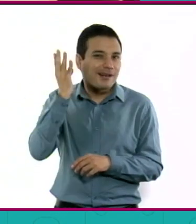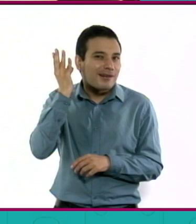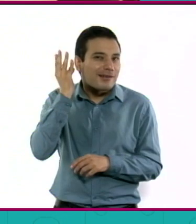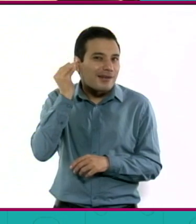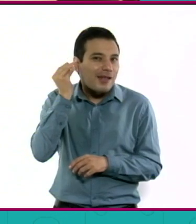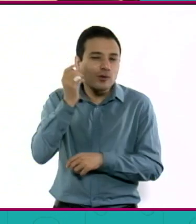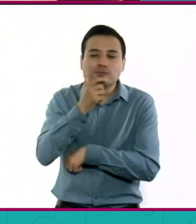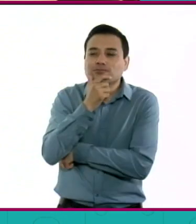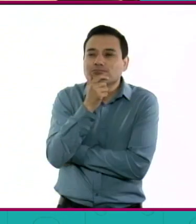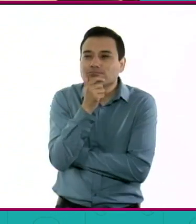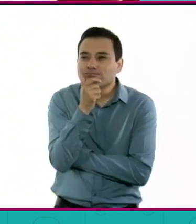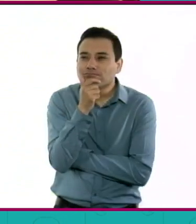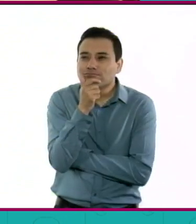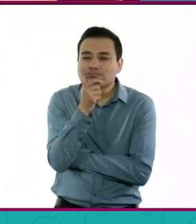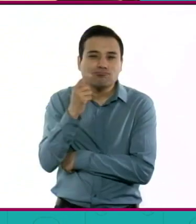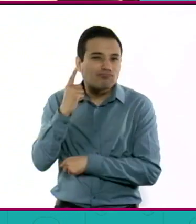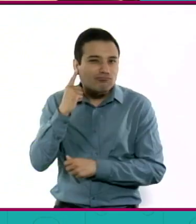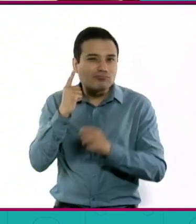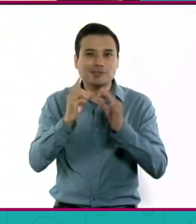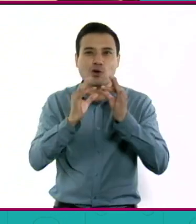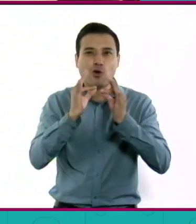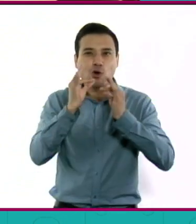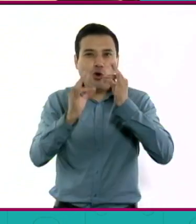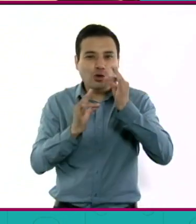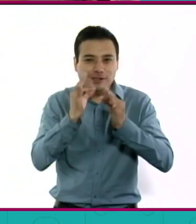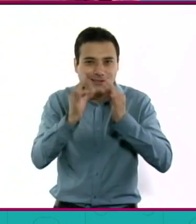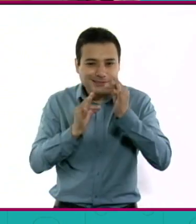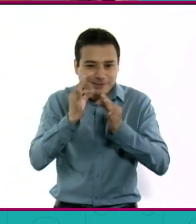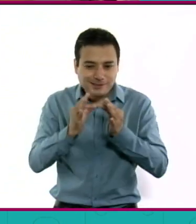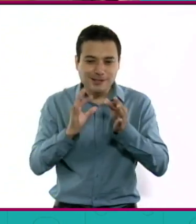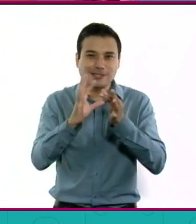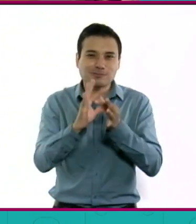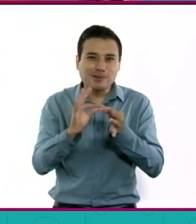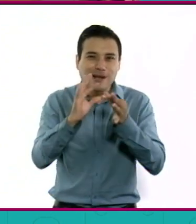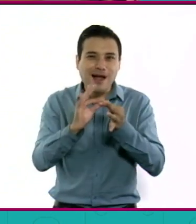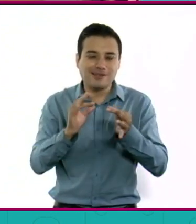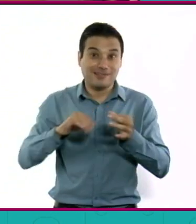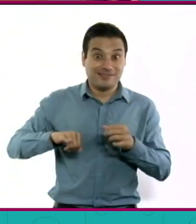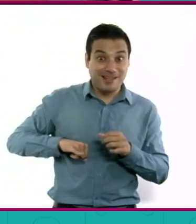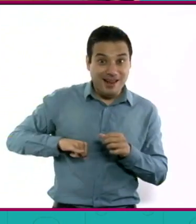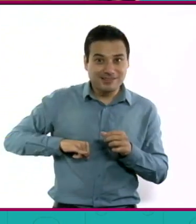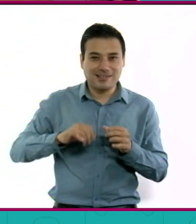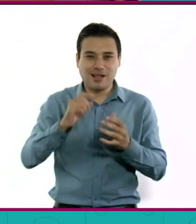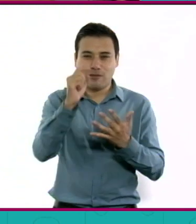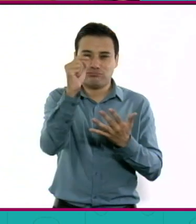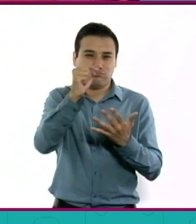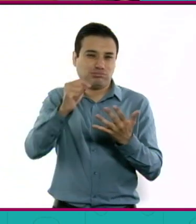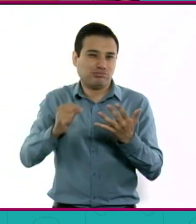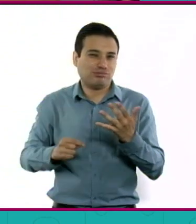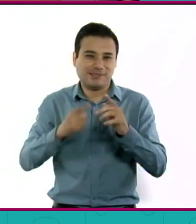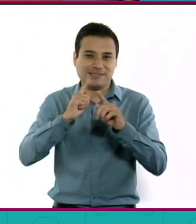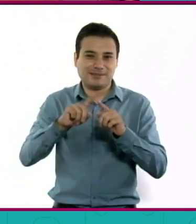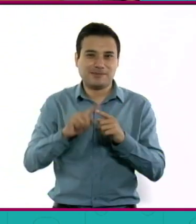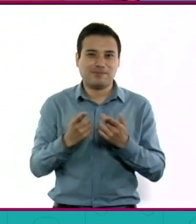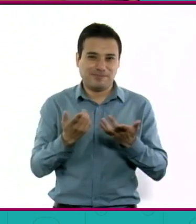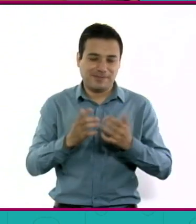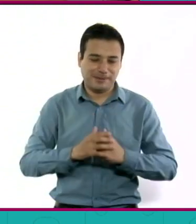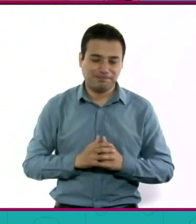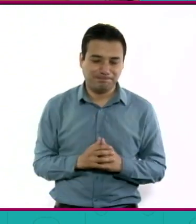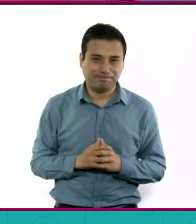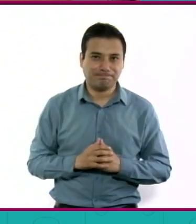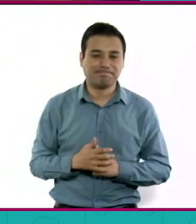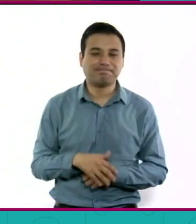Entonces, dormía uno, ponía noticias y descubrí algo muy interesante cuando era chico, que ahorita suena hasta antiguo, que era la onda corta.